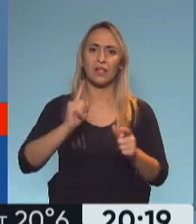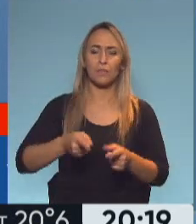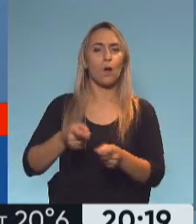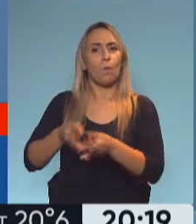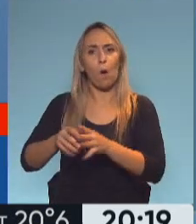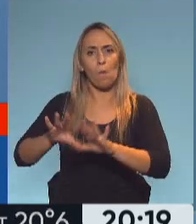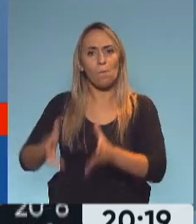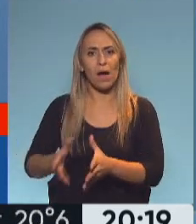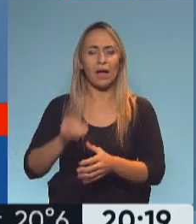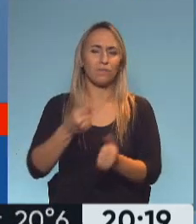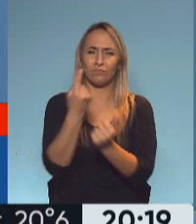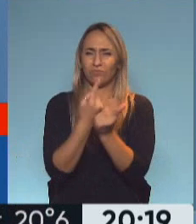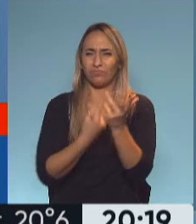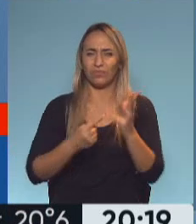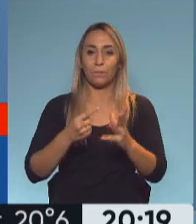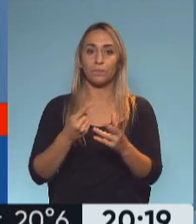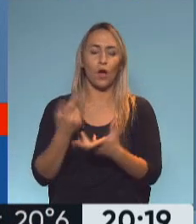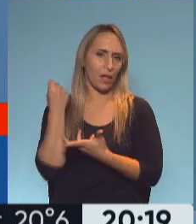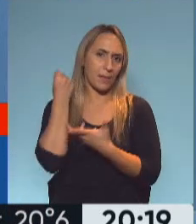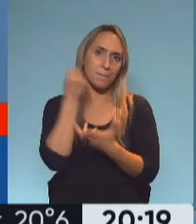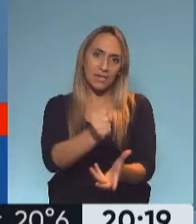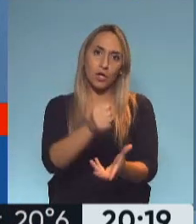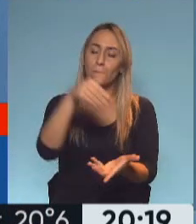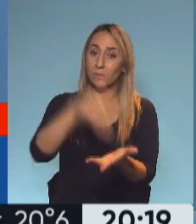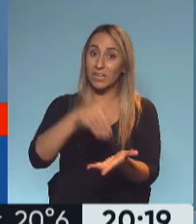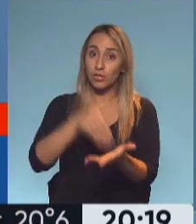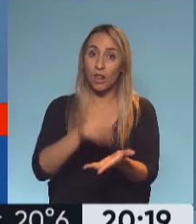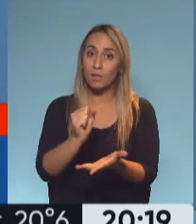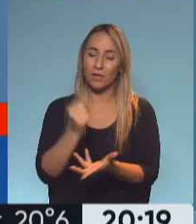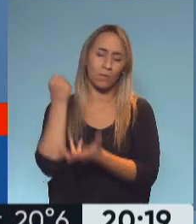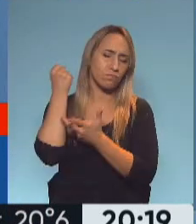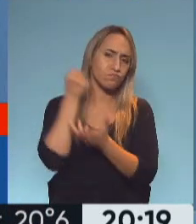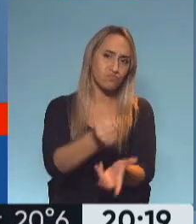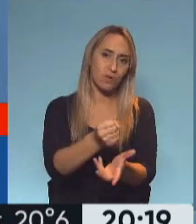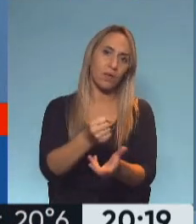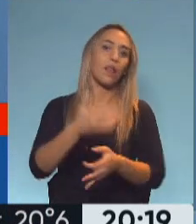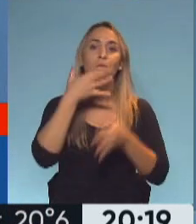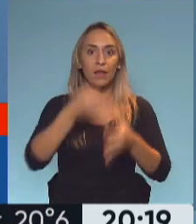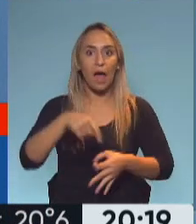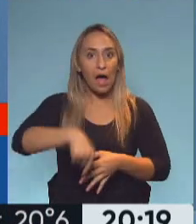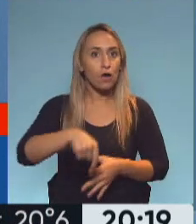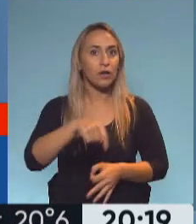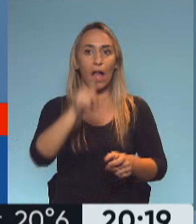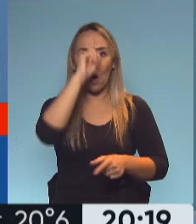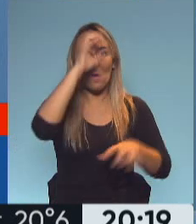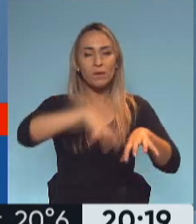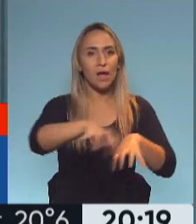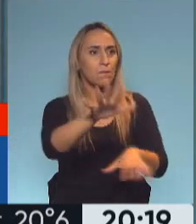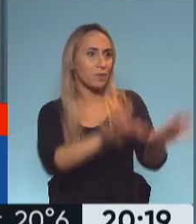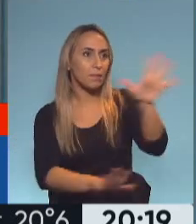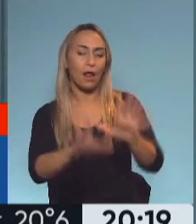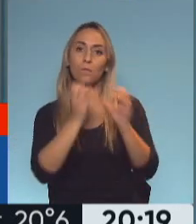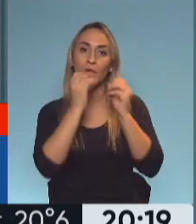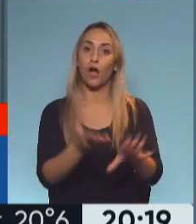infusión, monitores multiparamétricos, bueno, una inversión multimillonaria. La verdad que estamos mucho mejor preparados en este contexto para